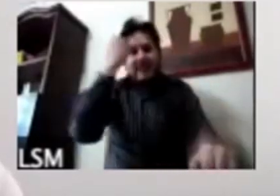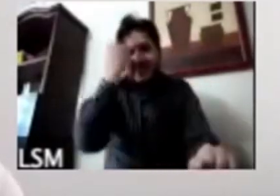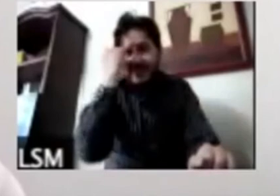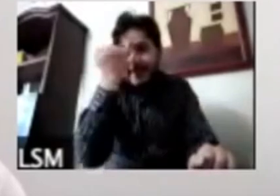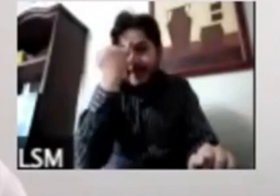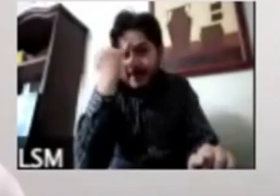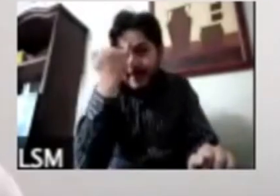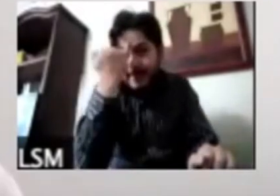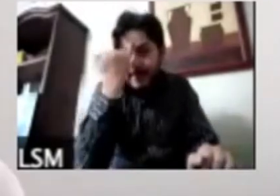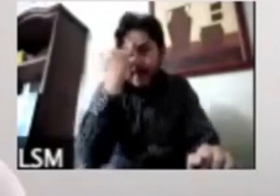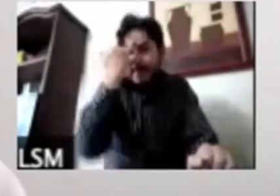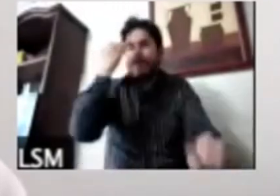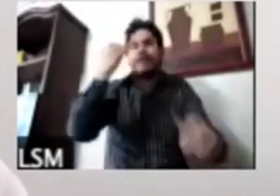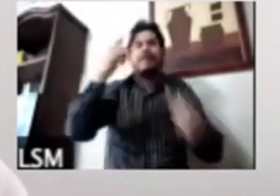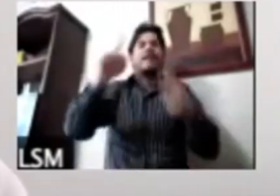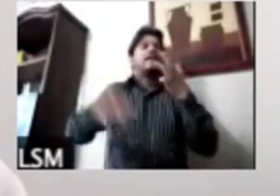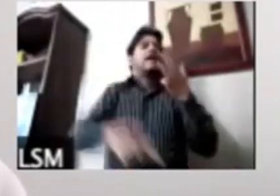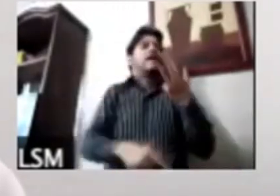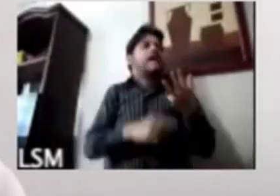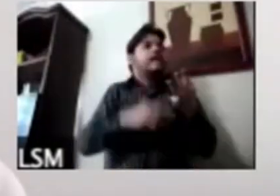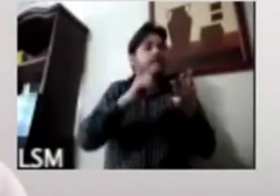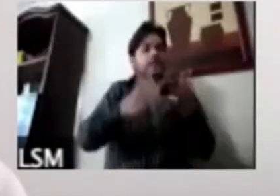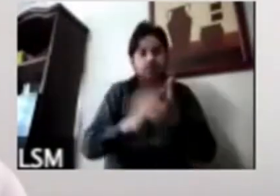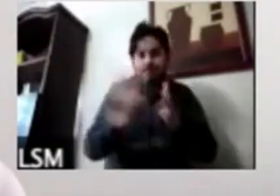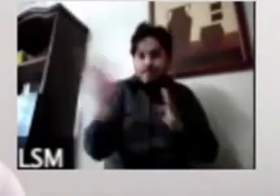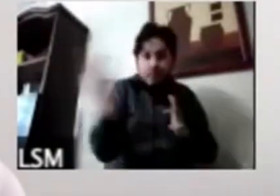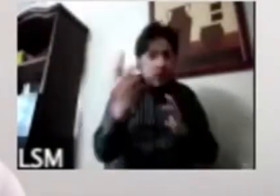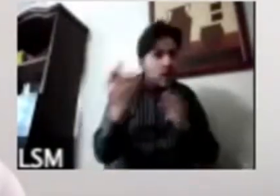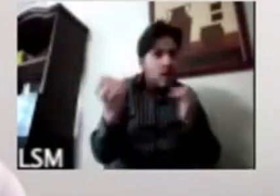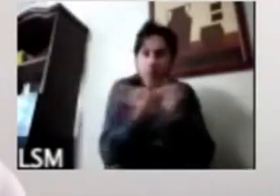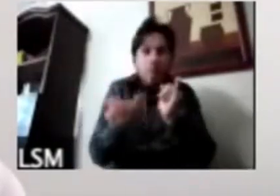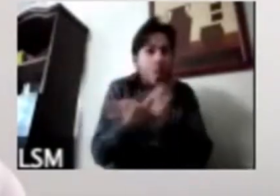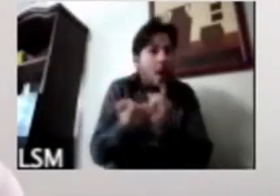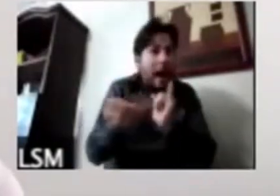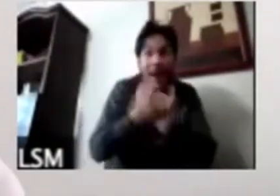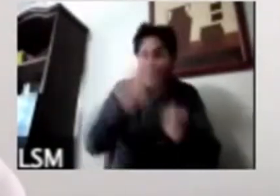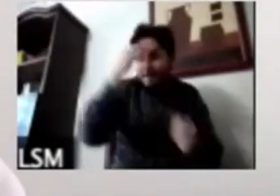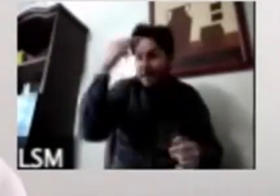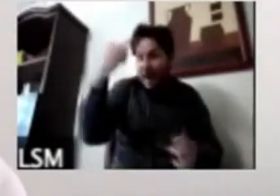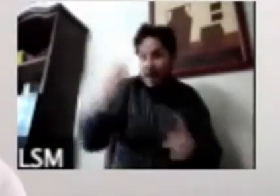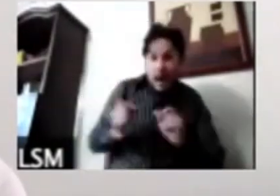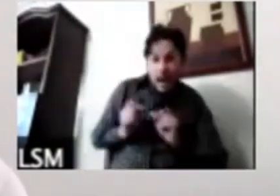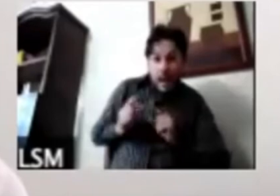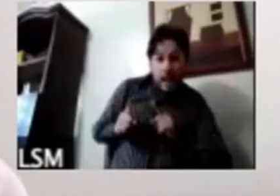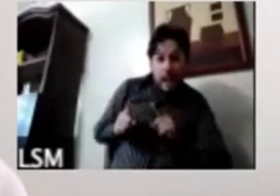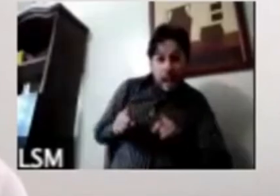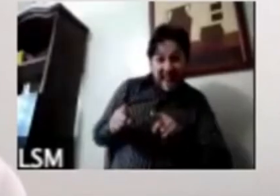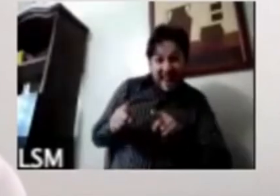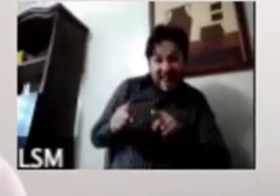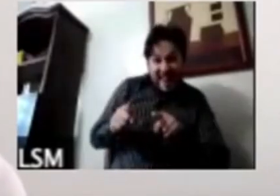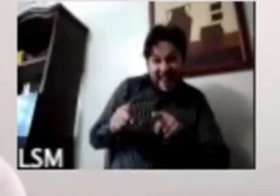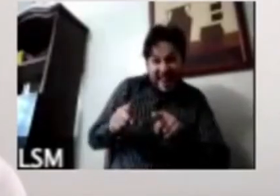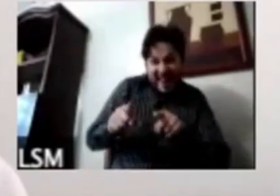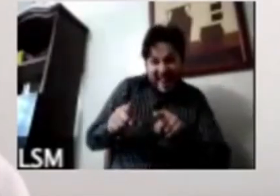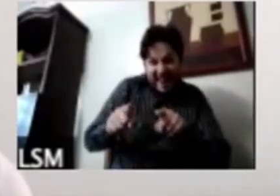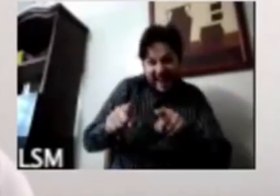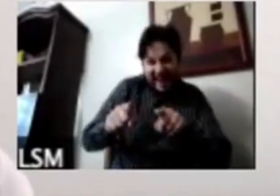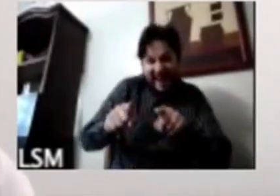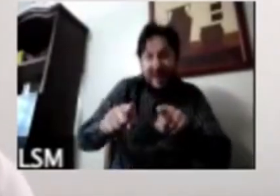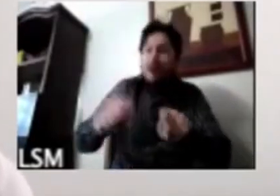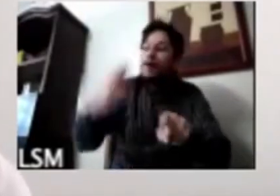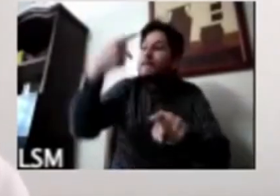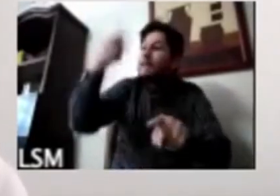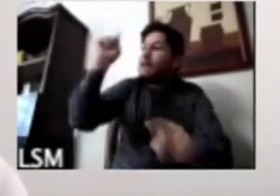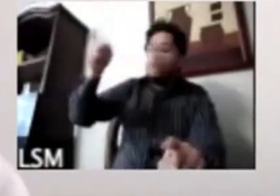países que empezaron un poquito igual que México y que están haciendo más o menos el mismo número de pruebas pues ahí tampoco